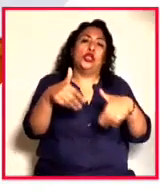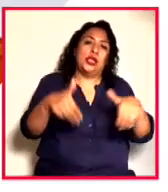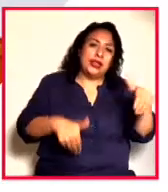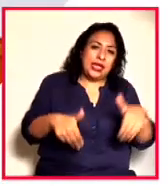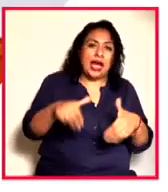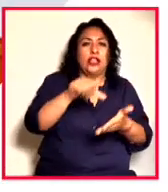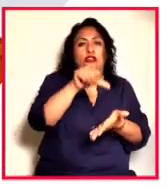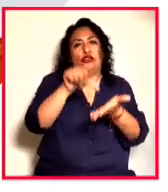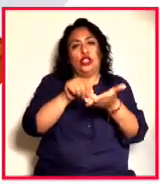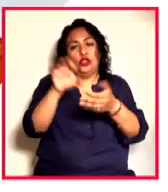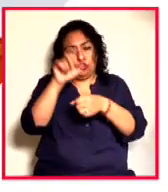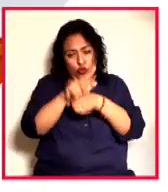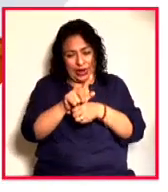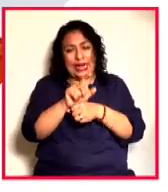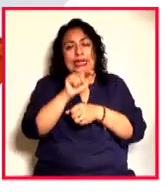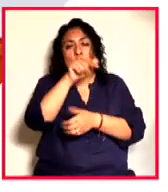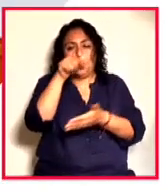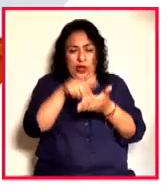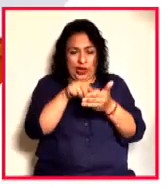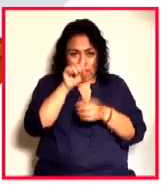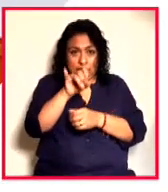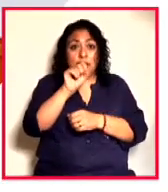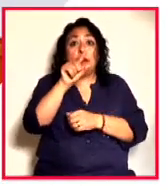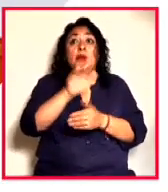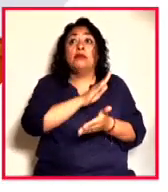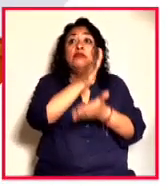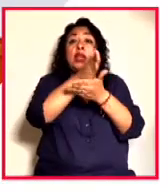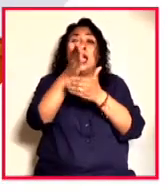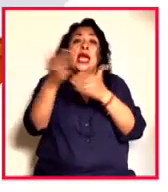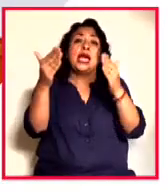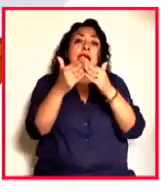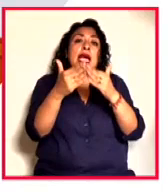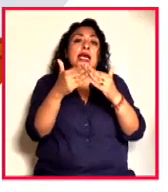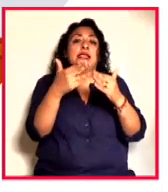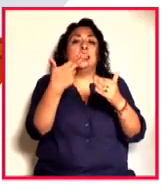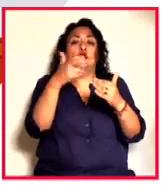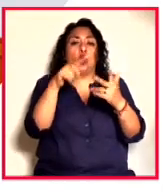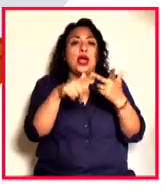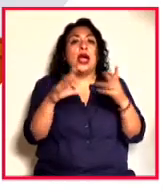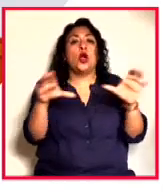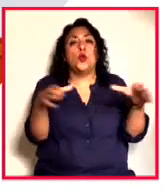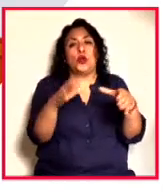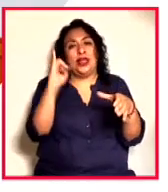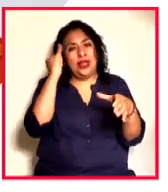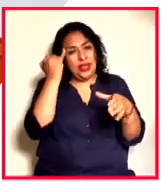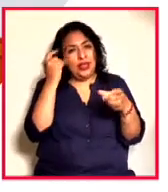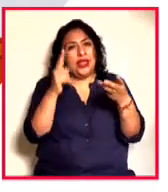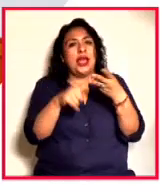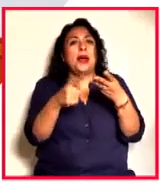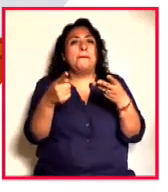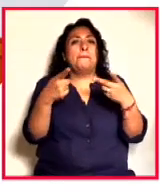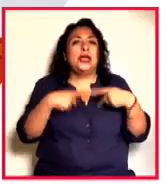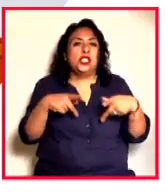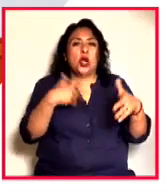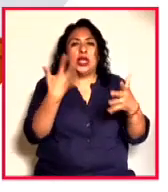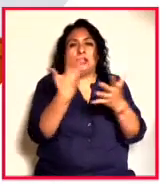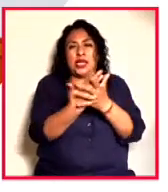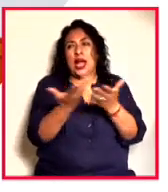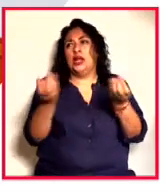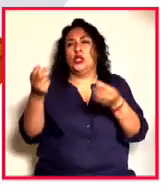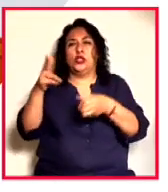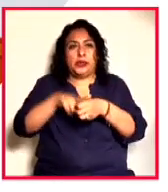culturales, lo presentamos en casas hogar, comunidades indígenas, con hijos de personas privadas de su libertad, en hospitales